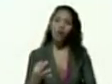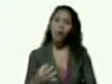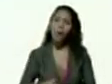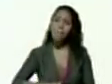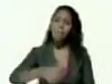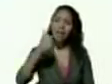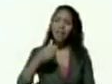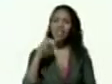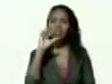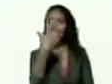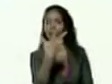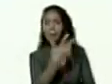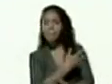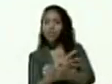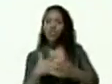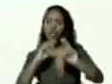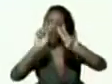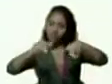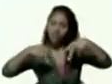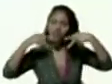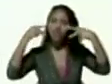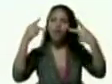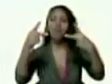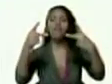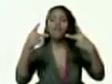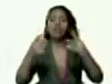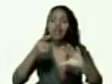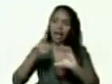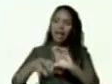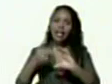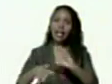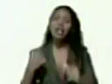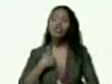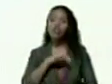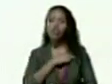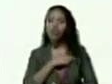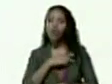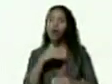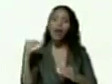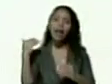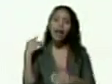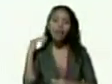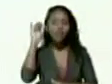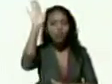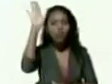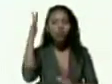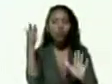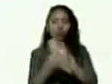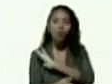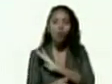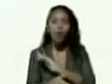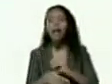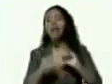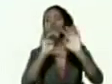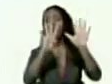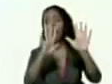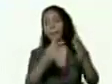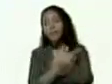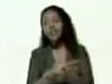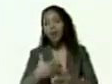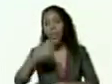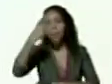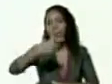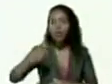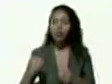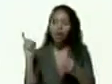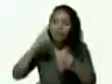3 millones de nuevos carnetizados porque tenemos la meta de llegar a 9 millones de carnetizados en el